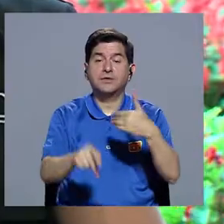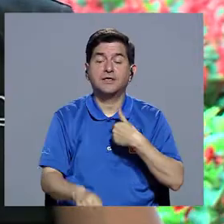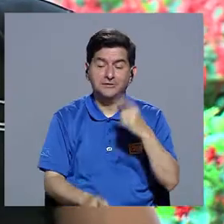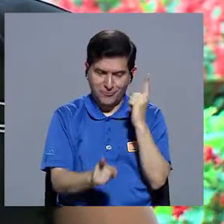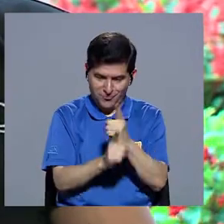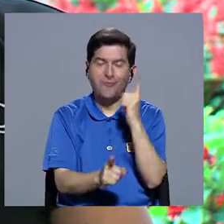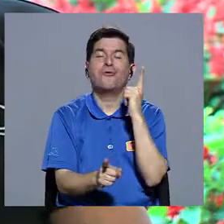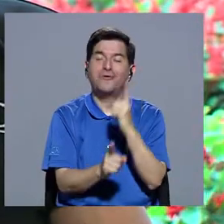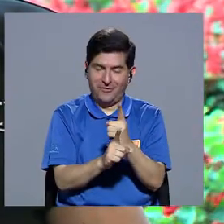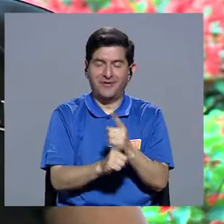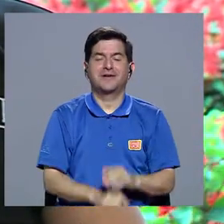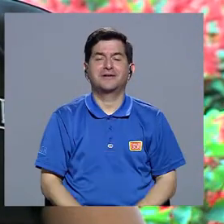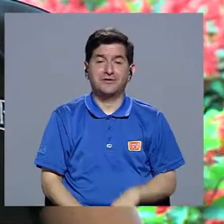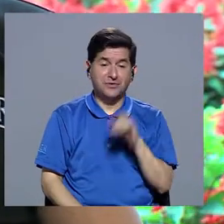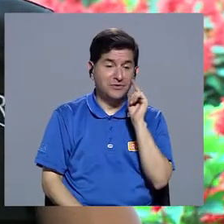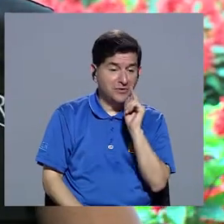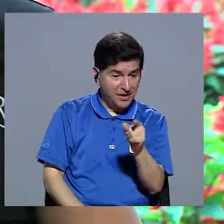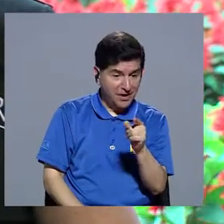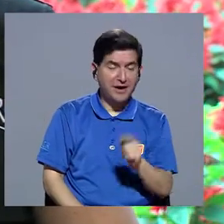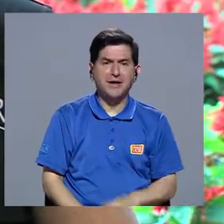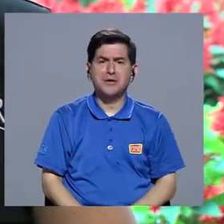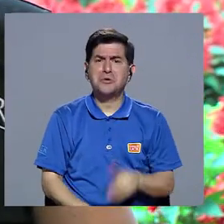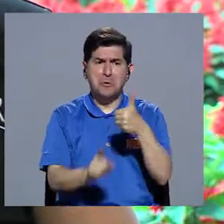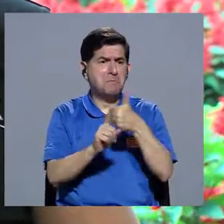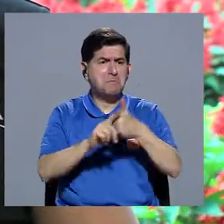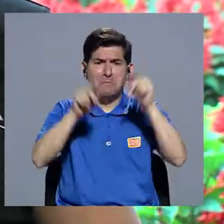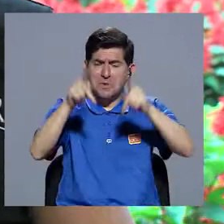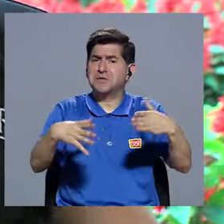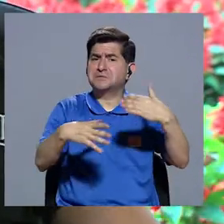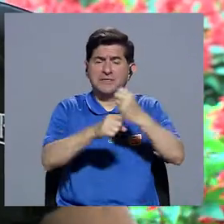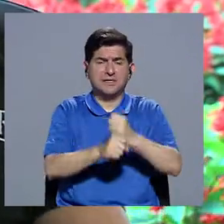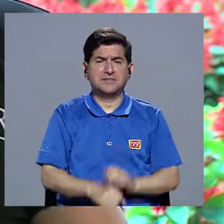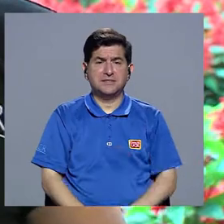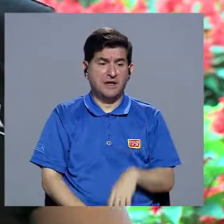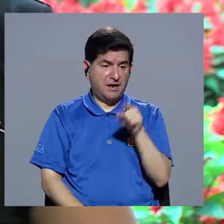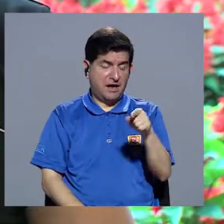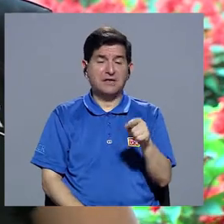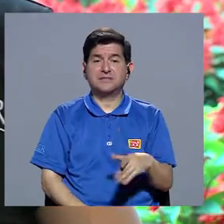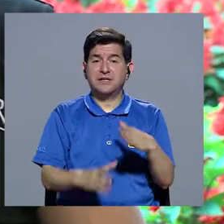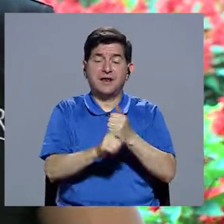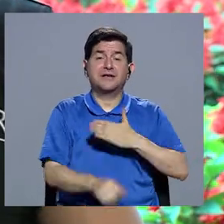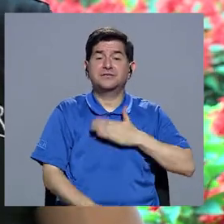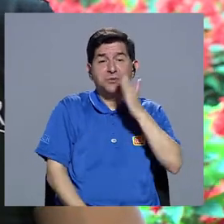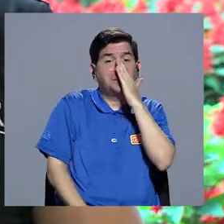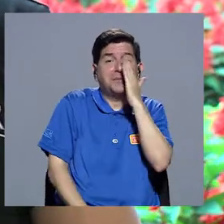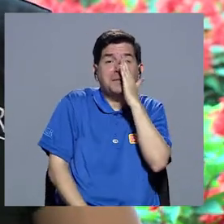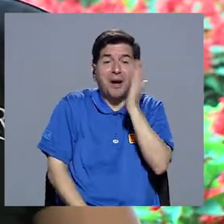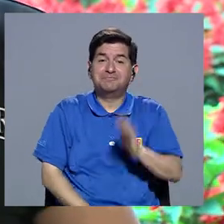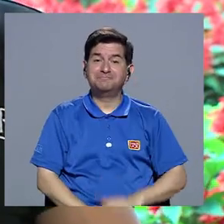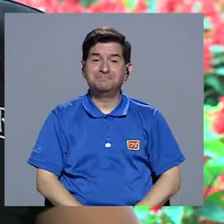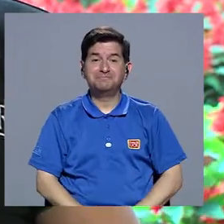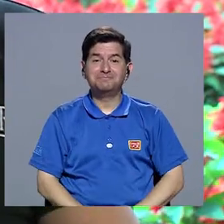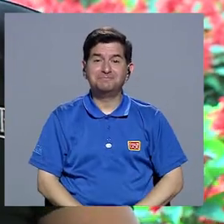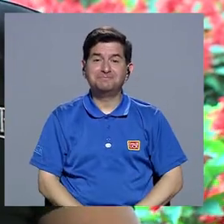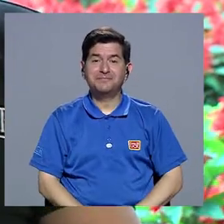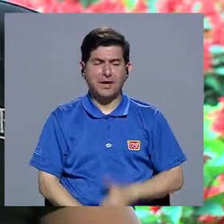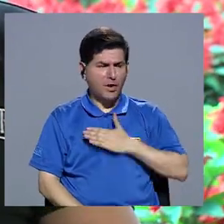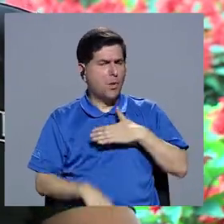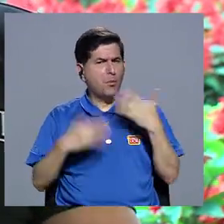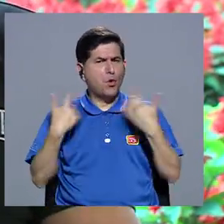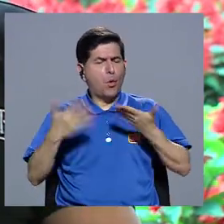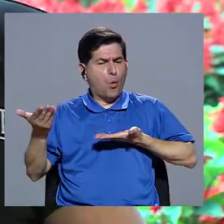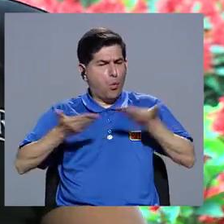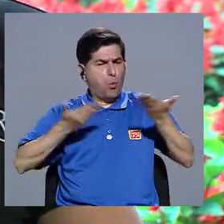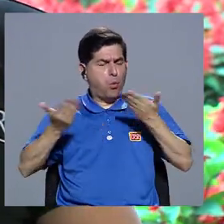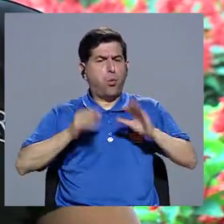Es correcto. Realmente son escaleras que las mismas personas lo pueden fabricar. Esta, por ejemplo, la construyó mi mamá. Entonces, y me ha servido un